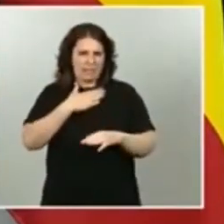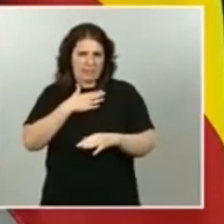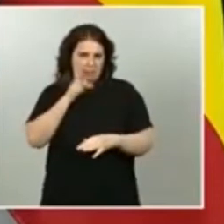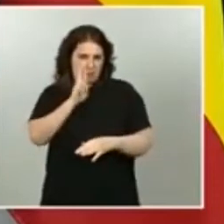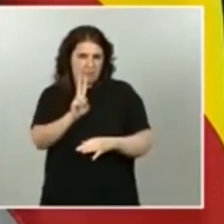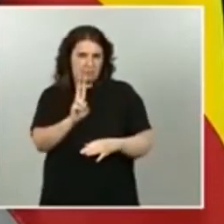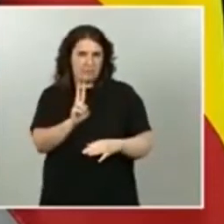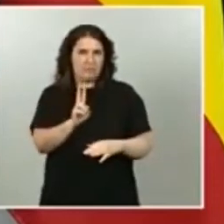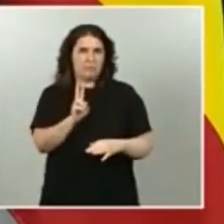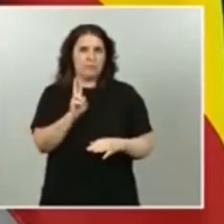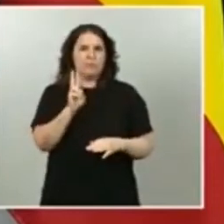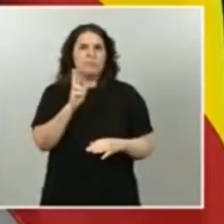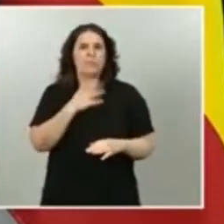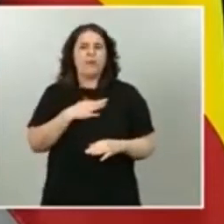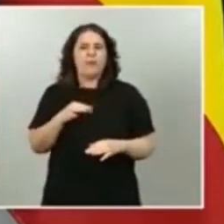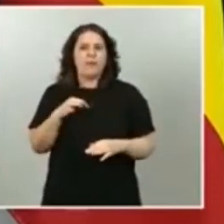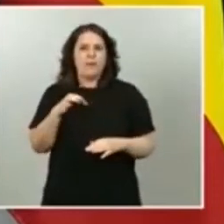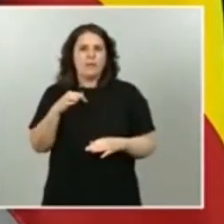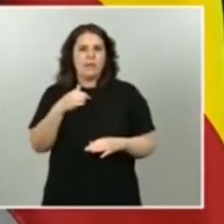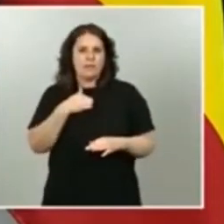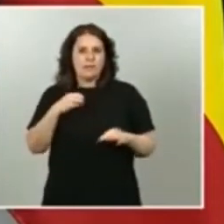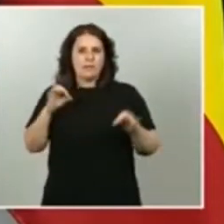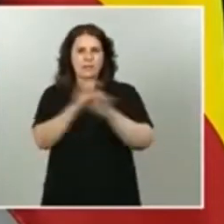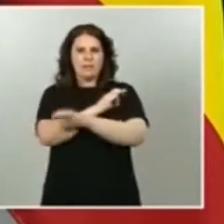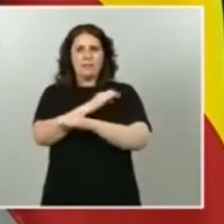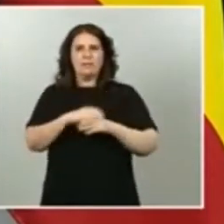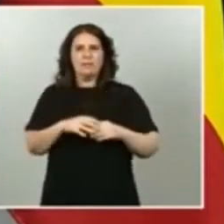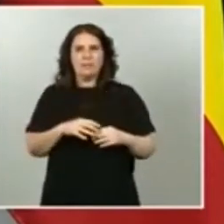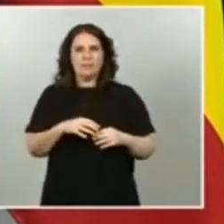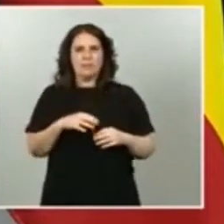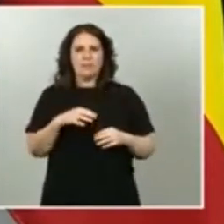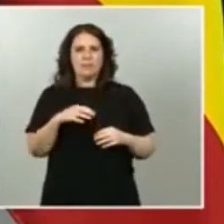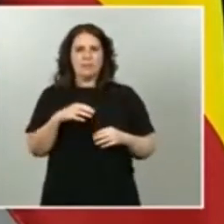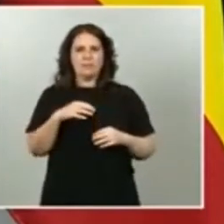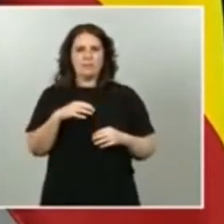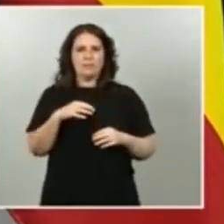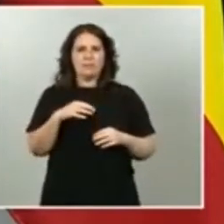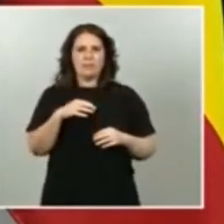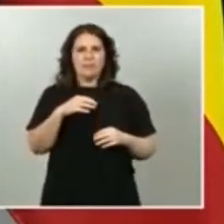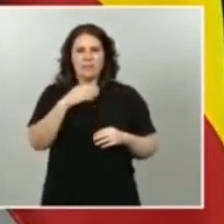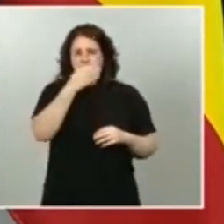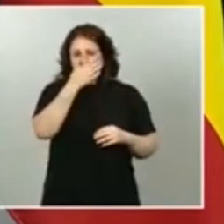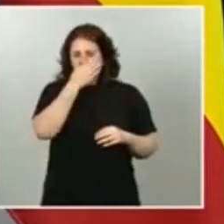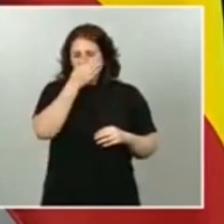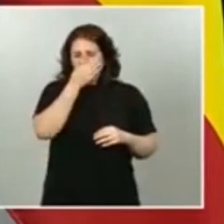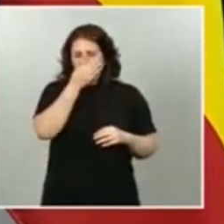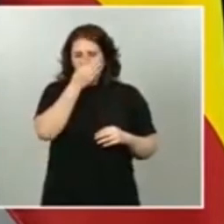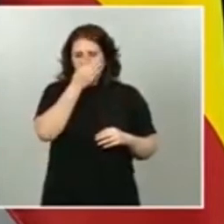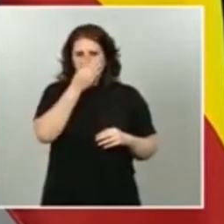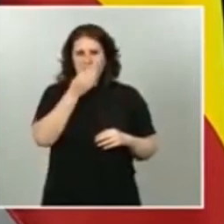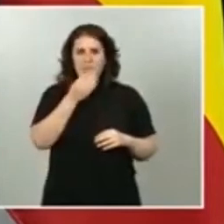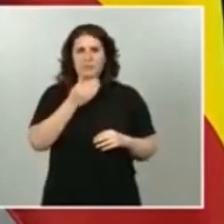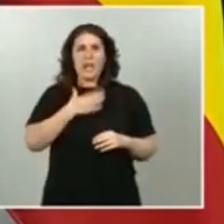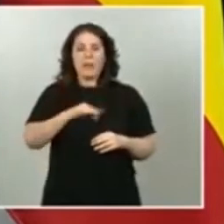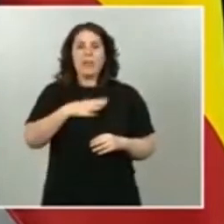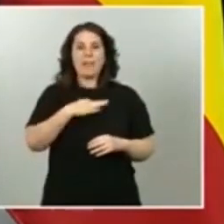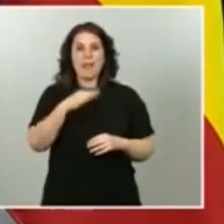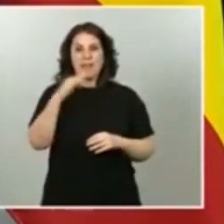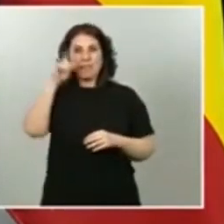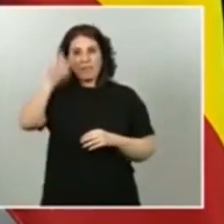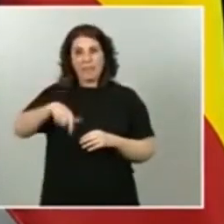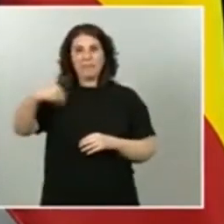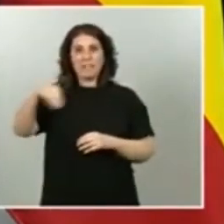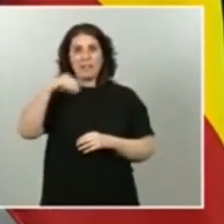equivoque y que la capacidad persuasiva del presidente haga que finalmente Ciudadanos